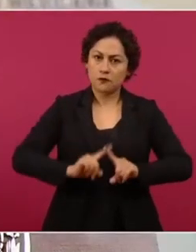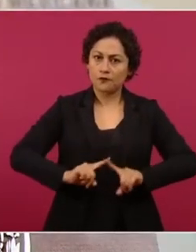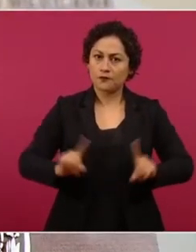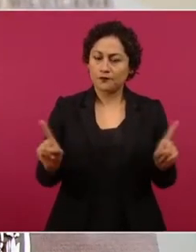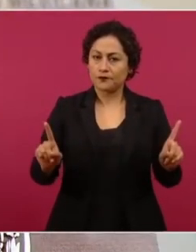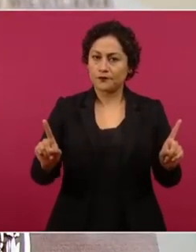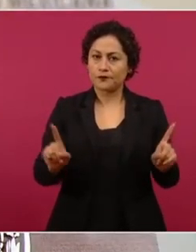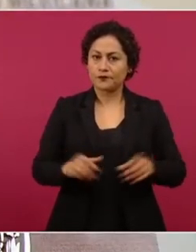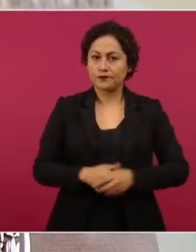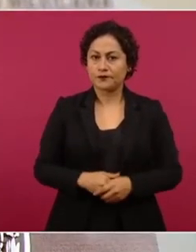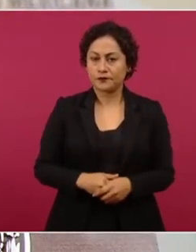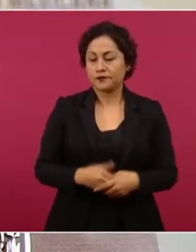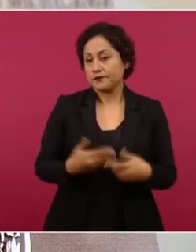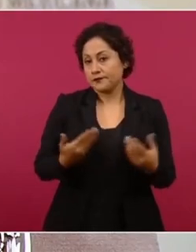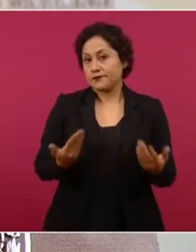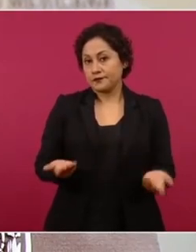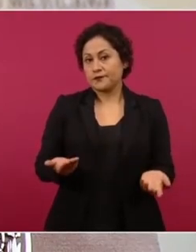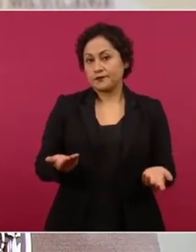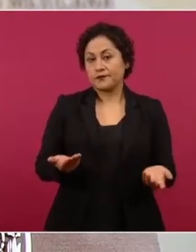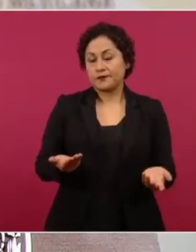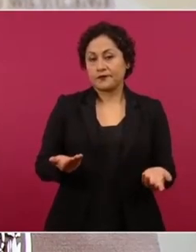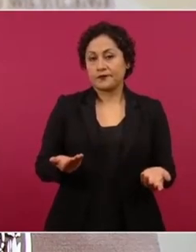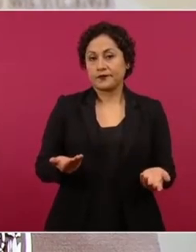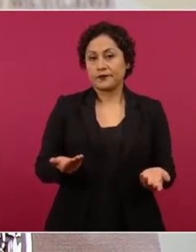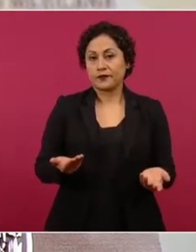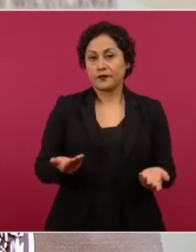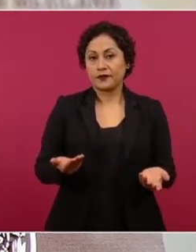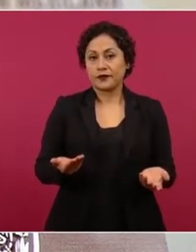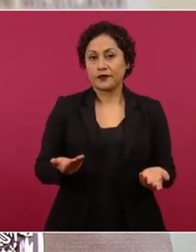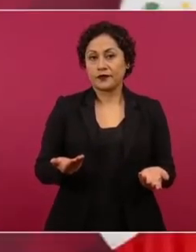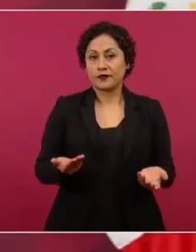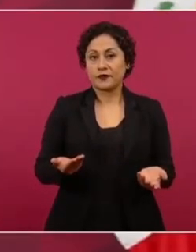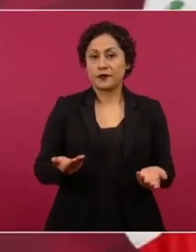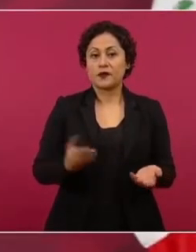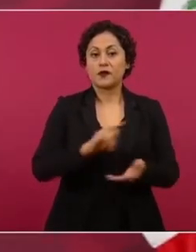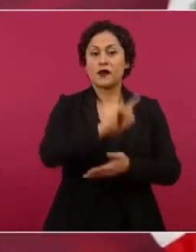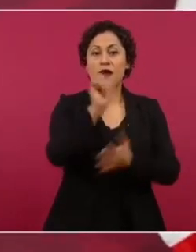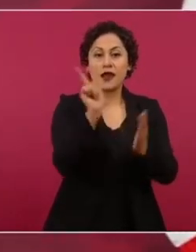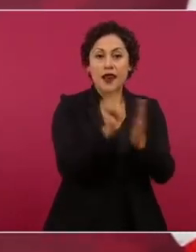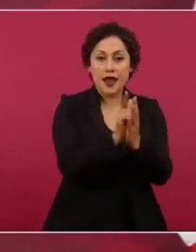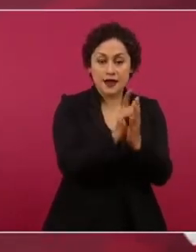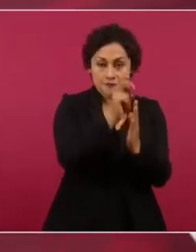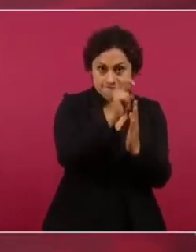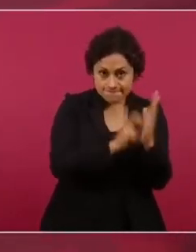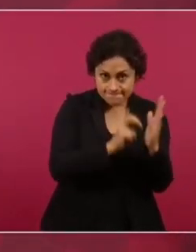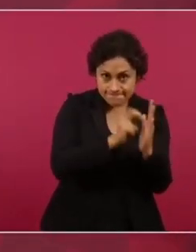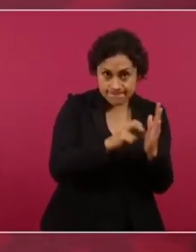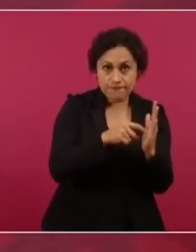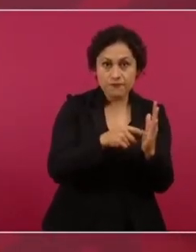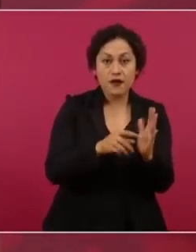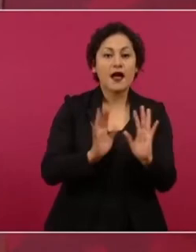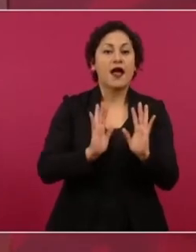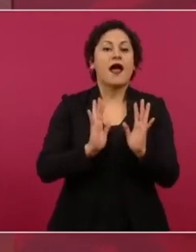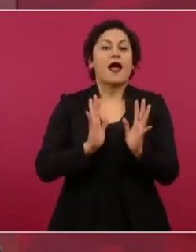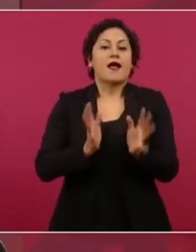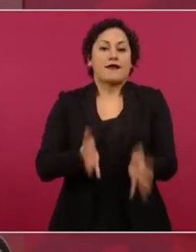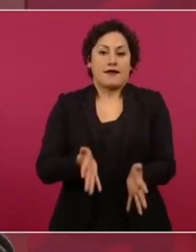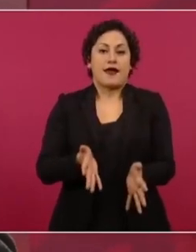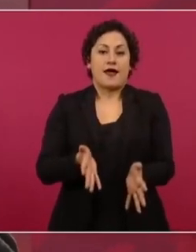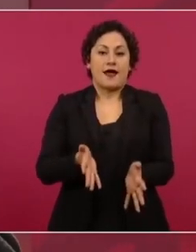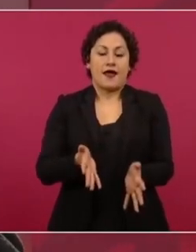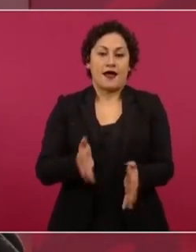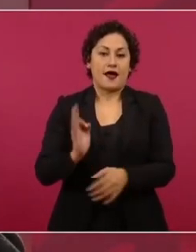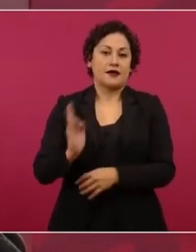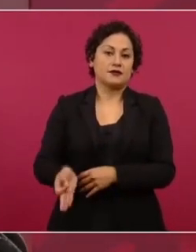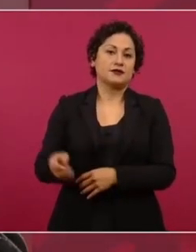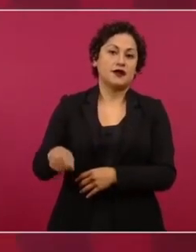Se llevó a cabo esta reforma, o ya se aprobó la reforma de